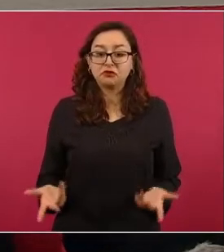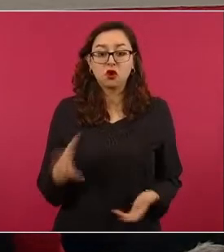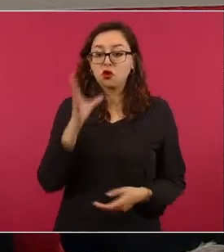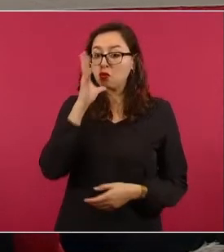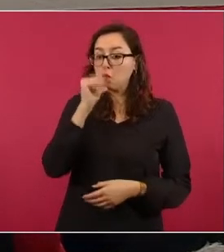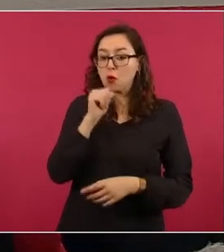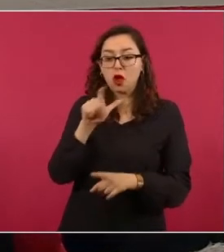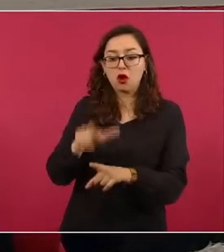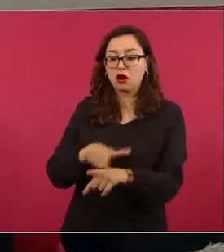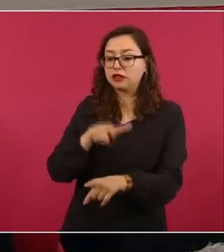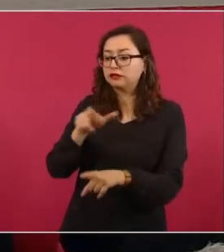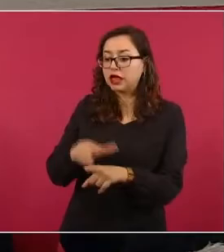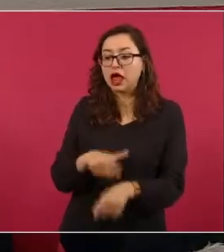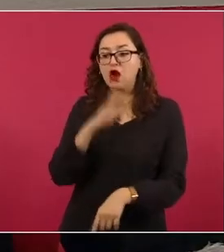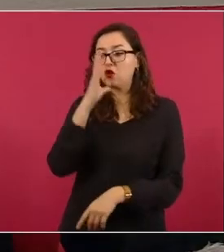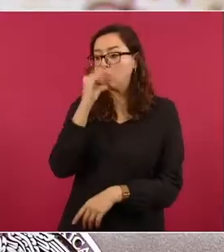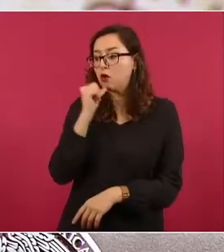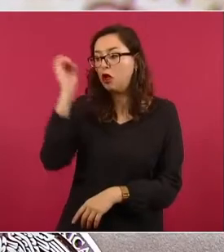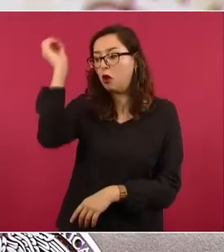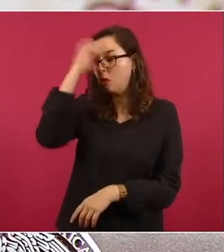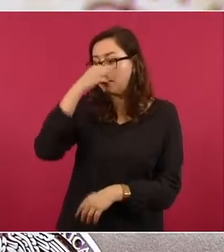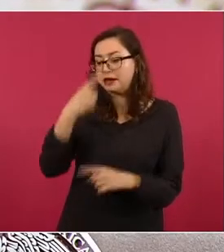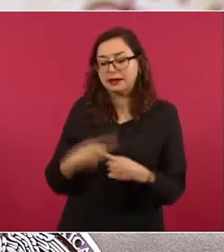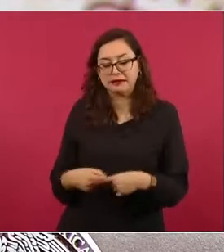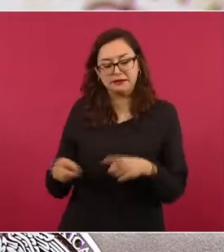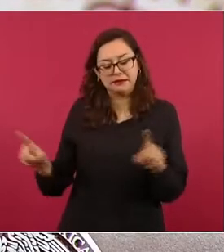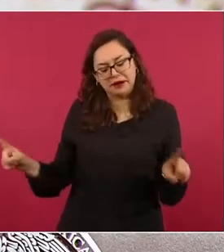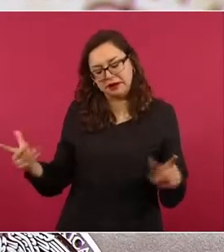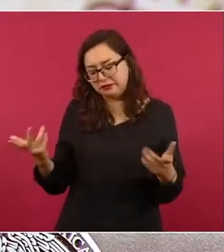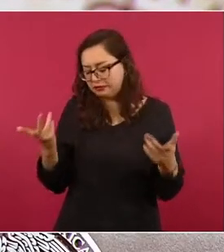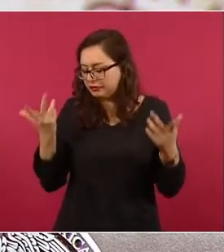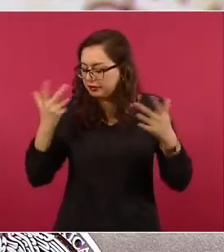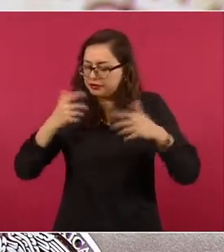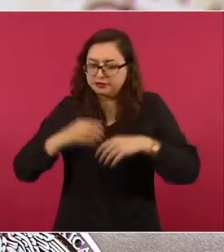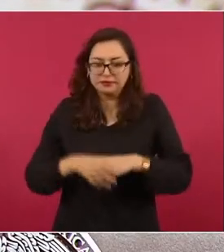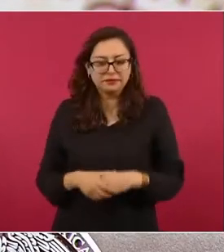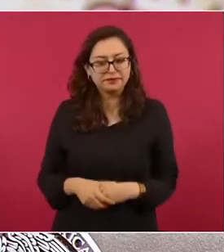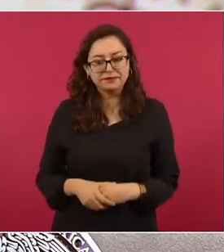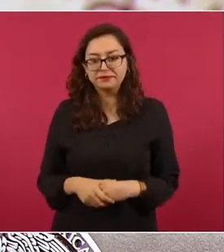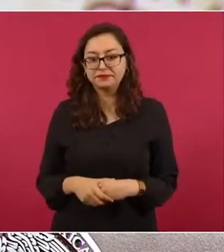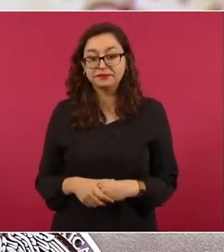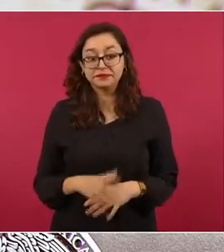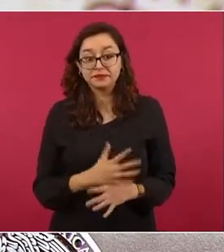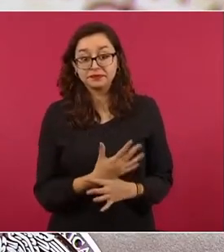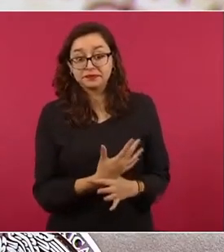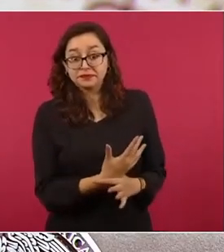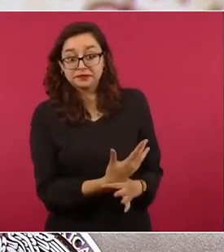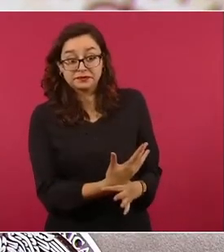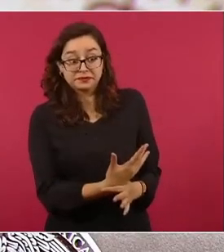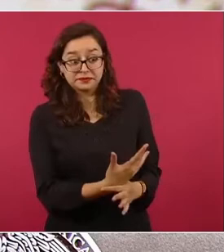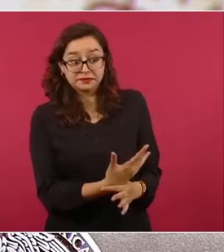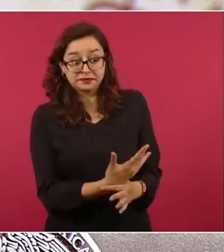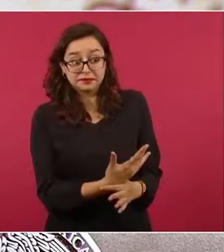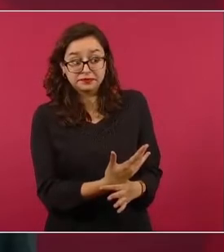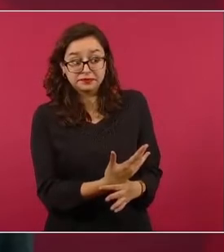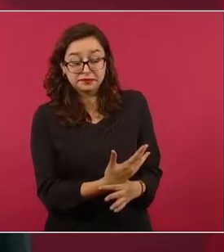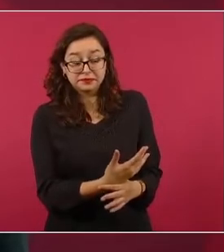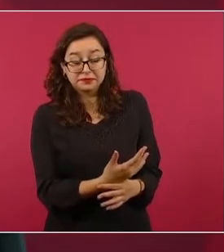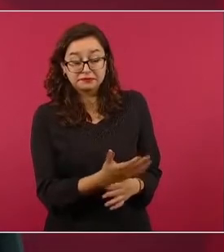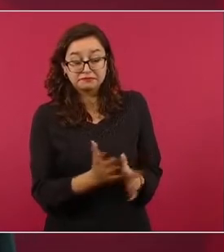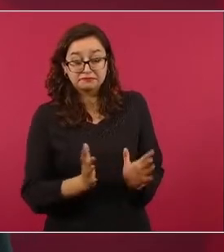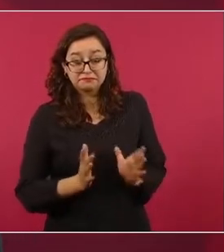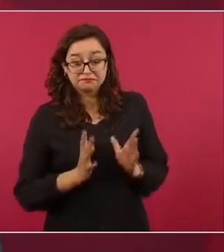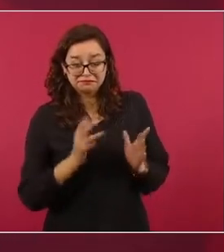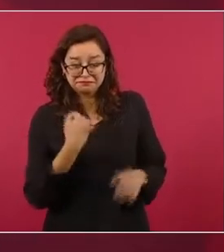pero tampoco la discrepancia o el disenso. Esta es una mentira burda